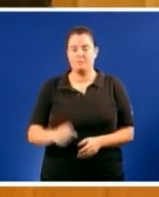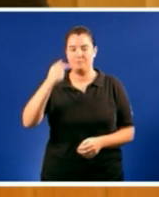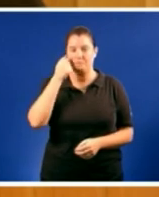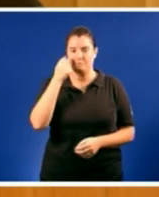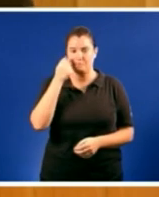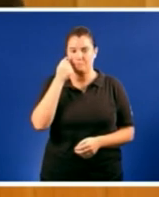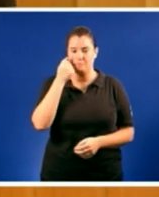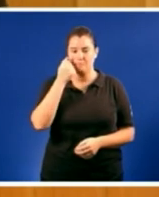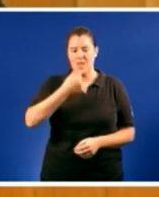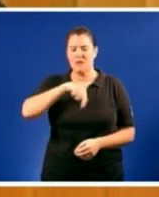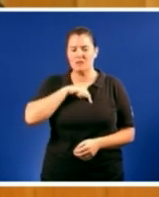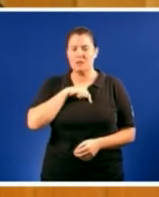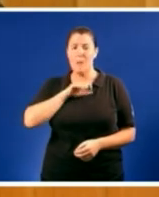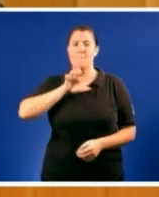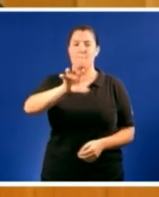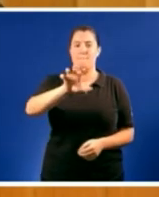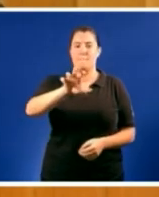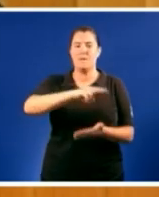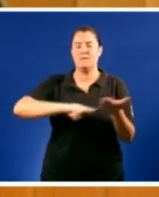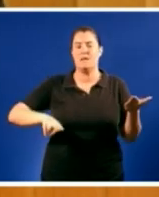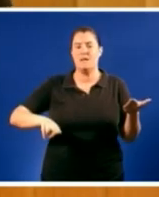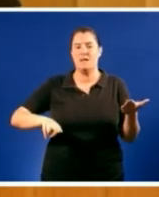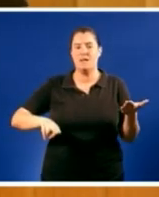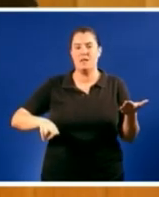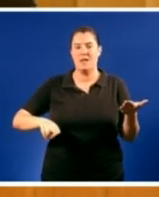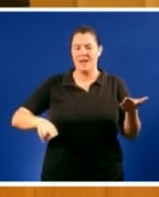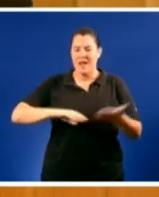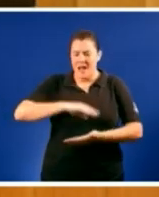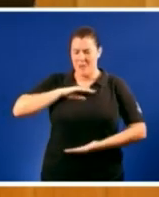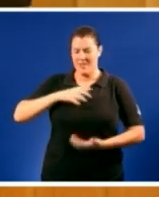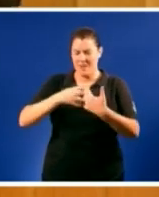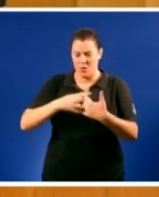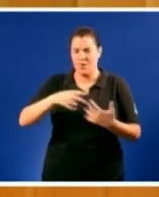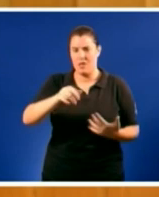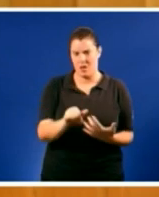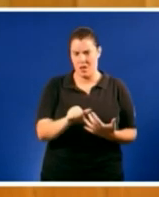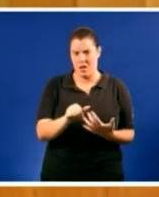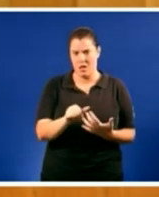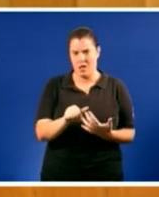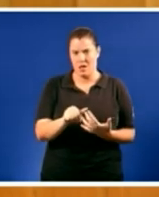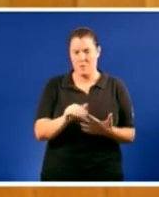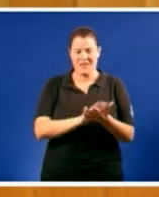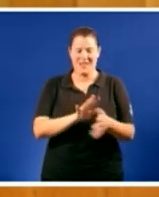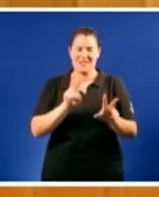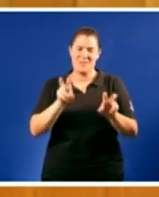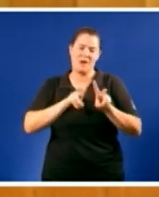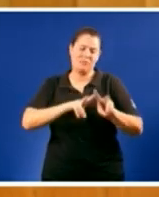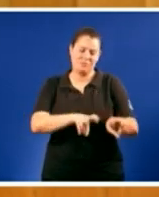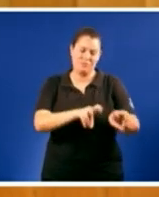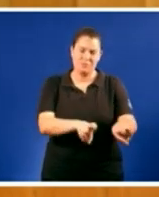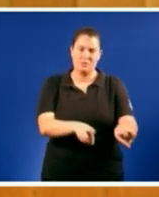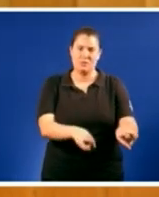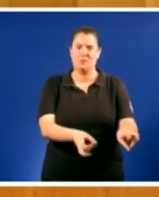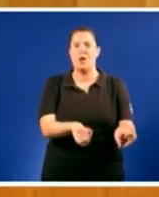temos un país que é un berxel con capacidade de producir alimentos para dar de comer a